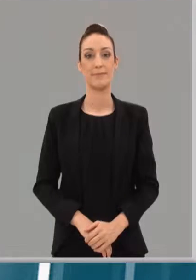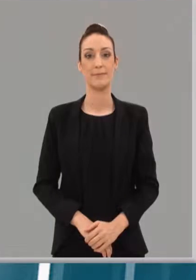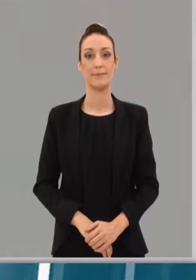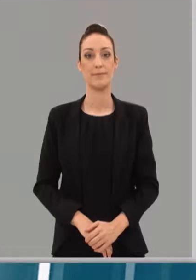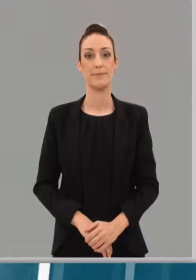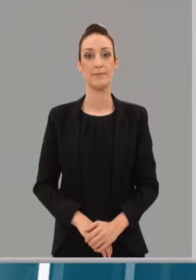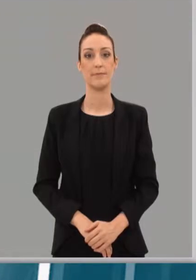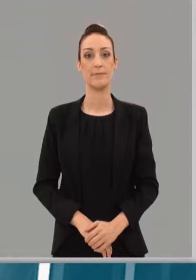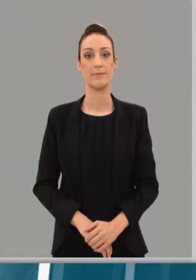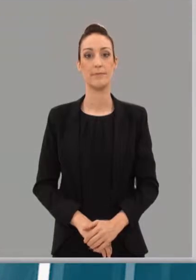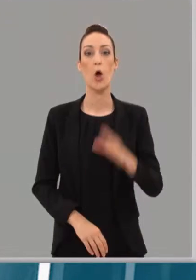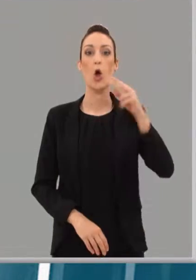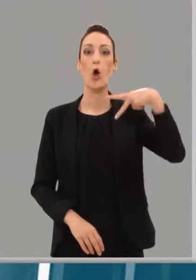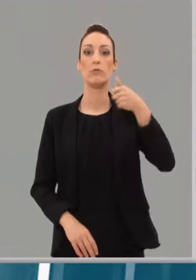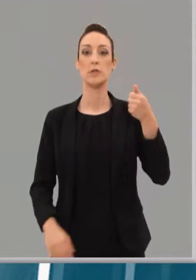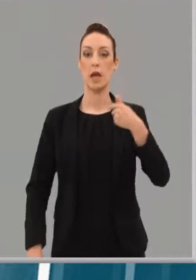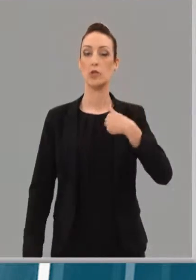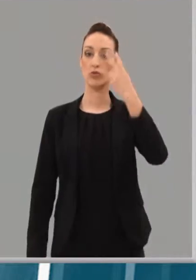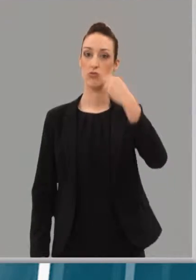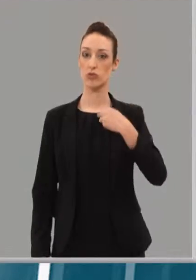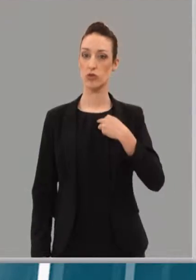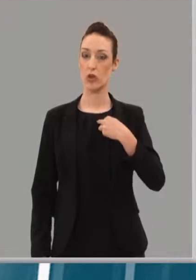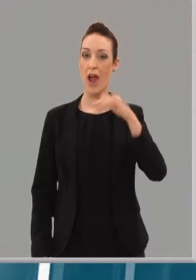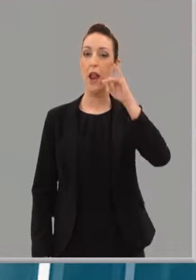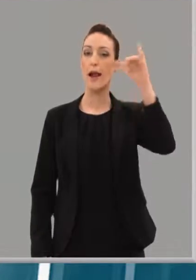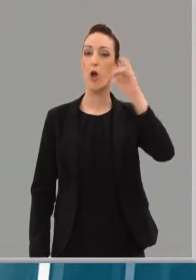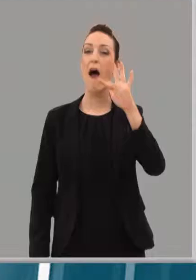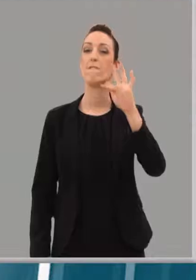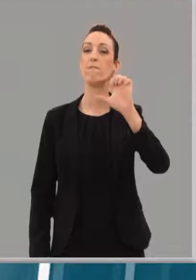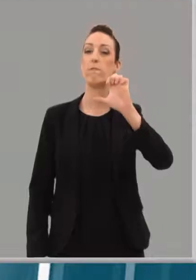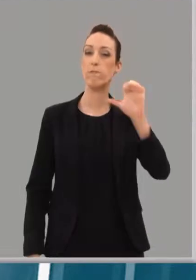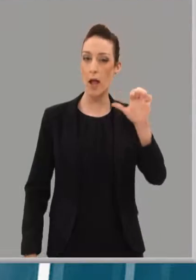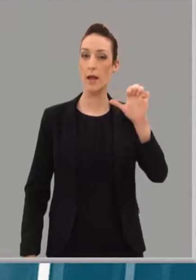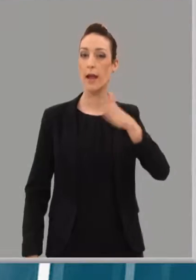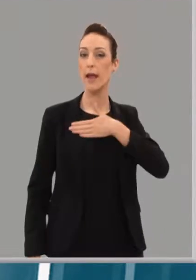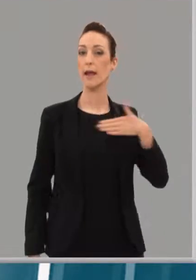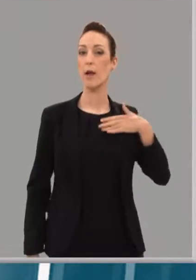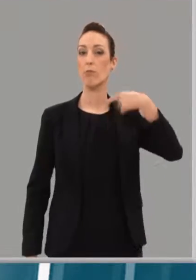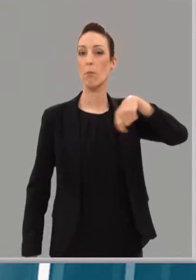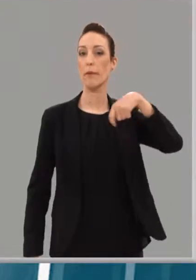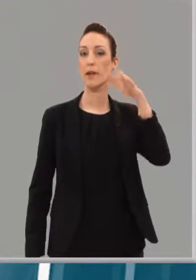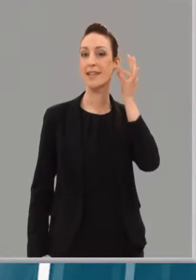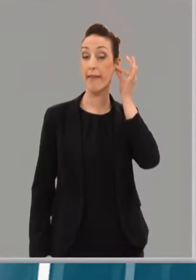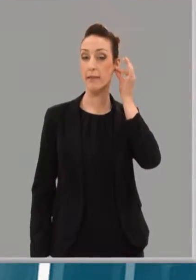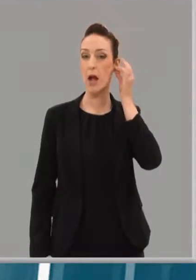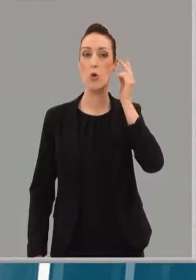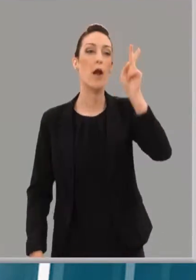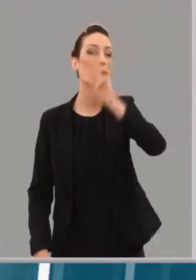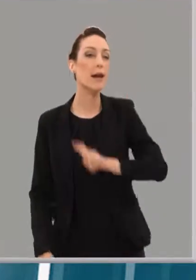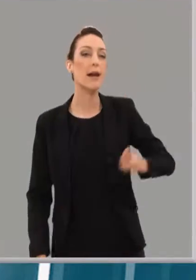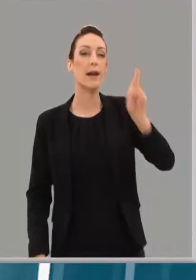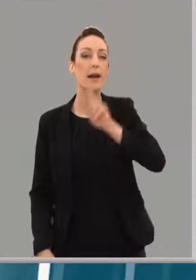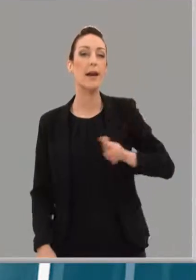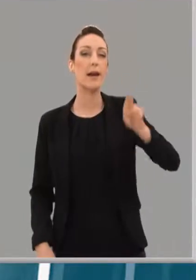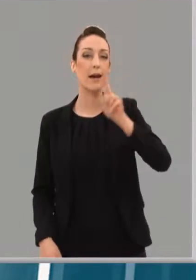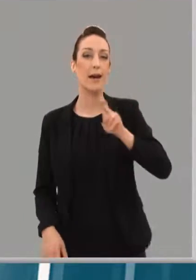Soy Concha Andreu, creo en La Rioja y quiero ser vuestra presidenta. Lo ha repetido hasta la saciedad en